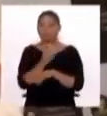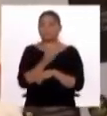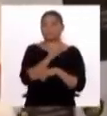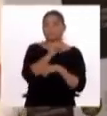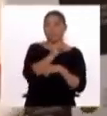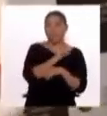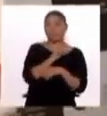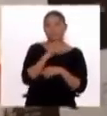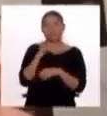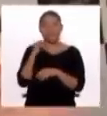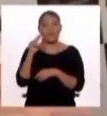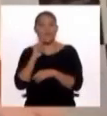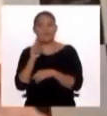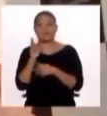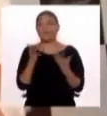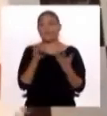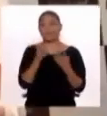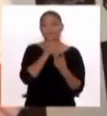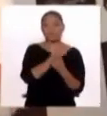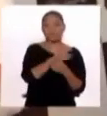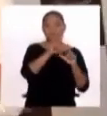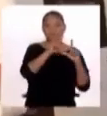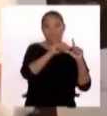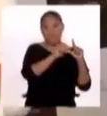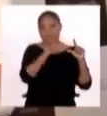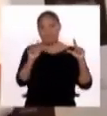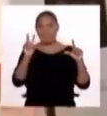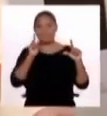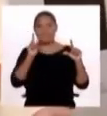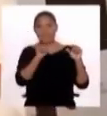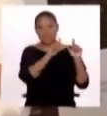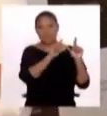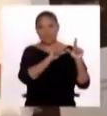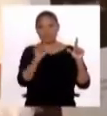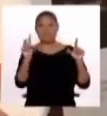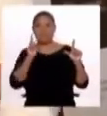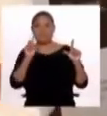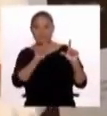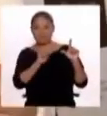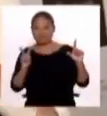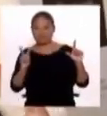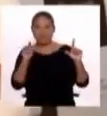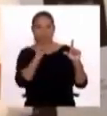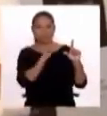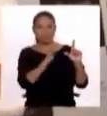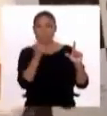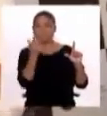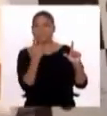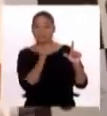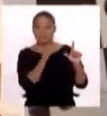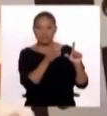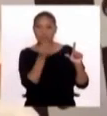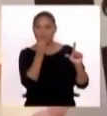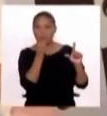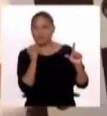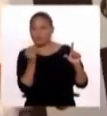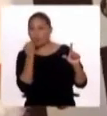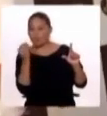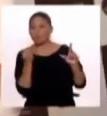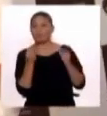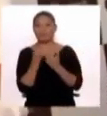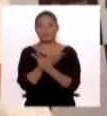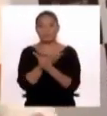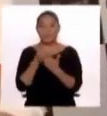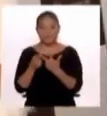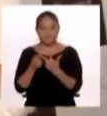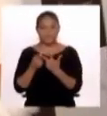porque ayuda también no solamente con hierro, en este caso con zinc, que justamente es un mineral que ayuda muchísimo también al desarrollo infantil. Y por